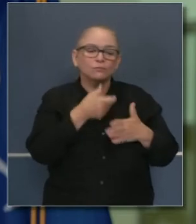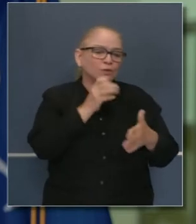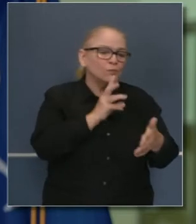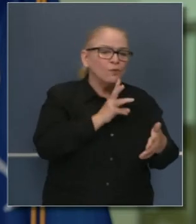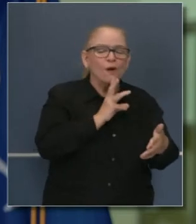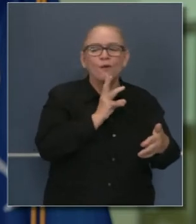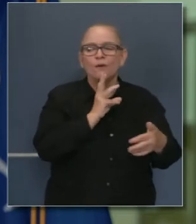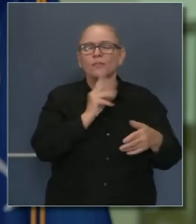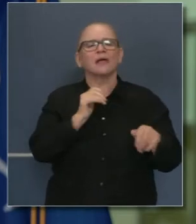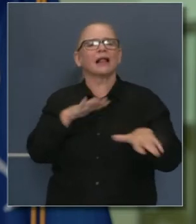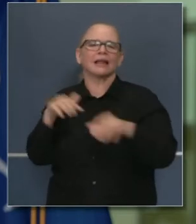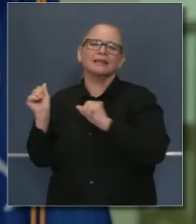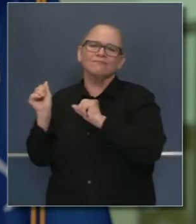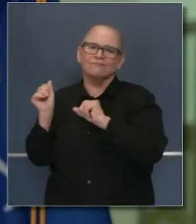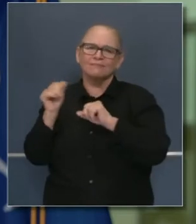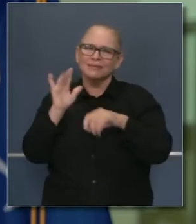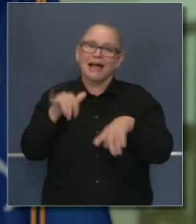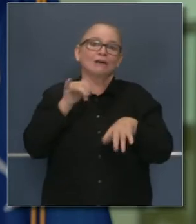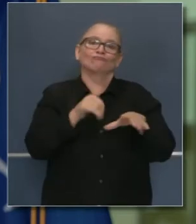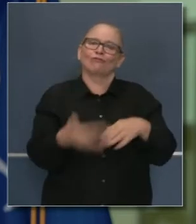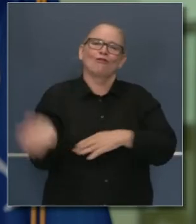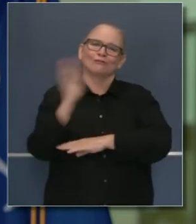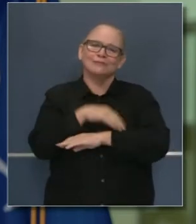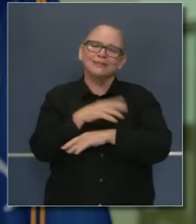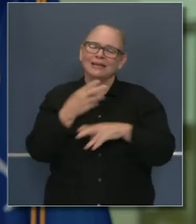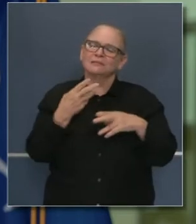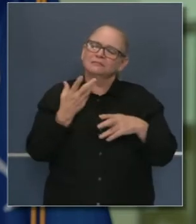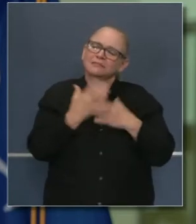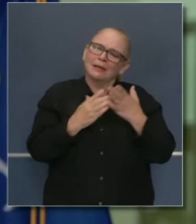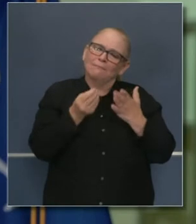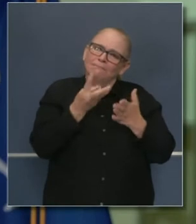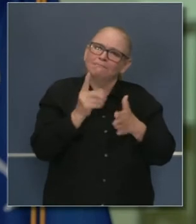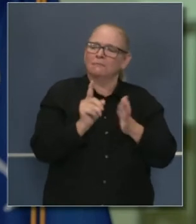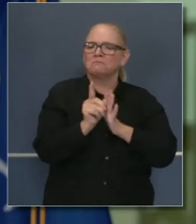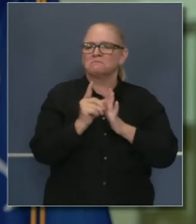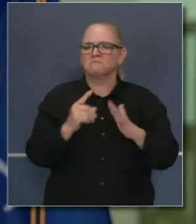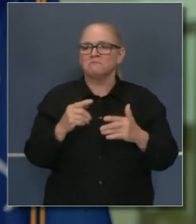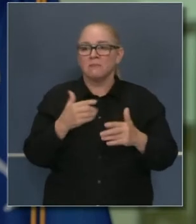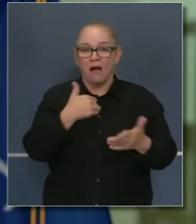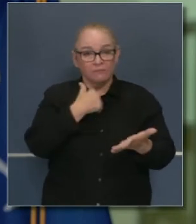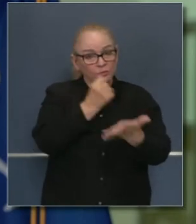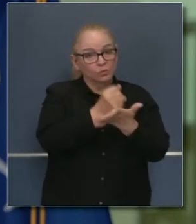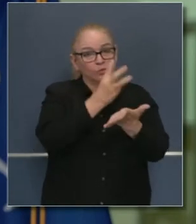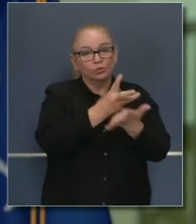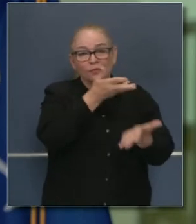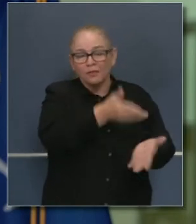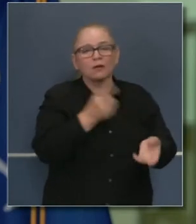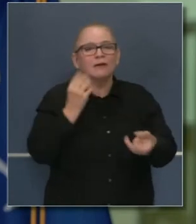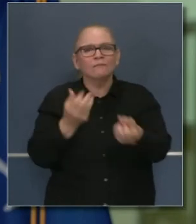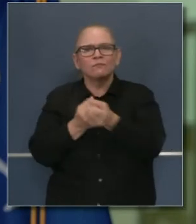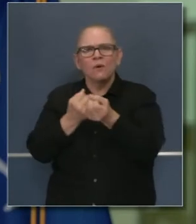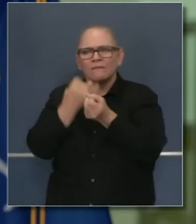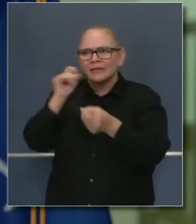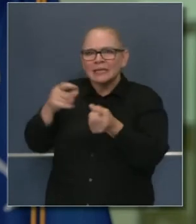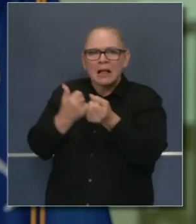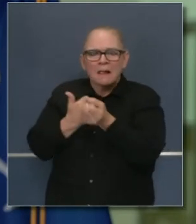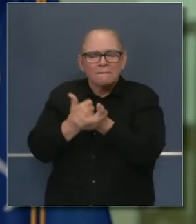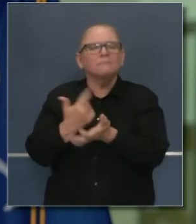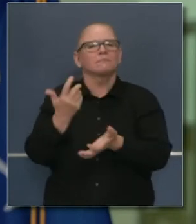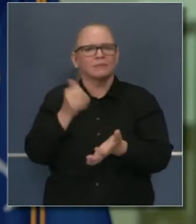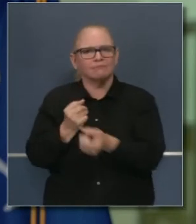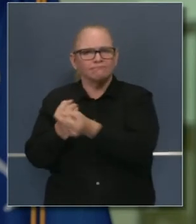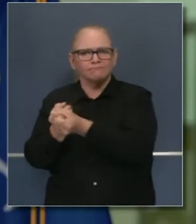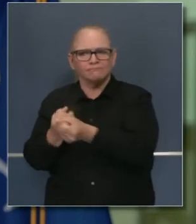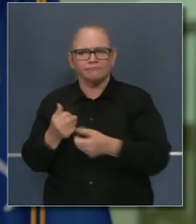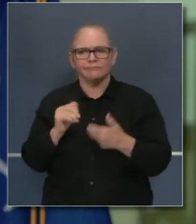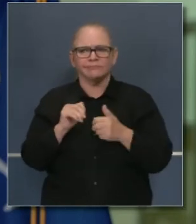Otros pasaron más tiempo. También hablaron con trabajadores sociales. Han pasado algo de tiempo recibiendo información en cuanto a cómo